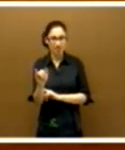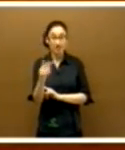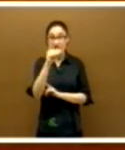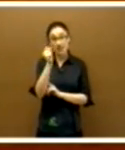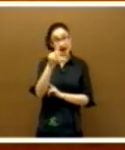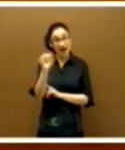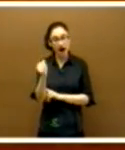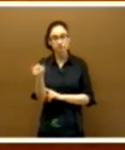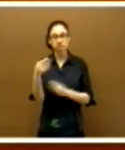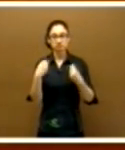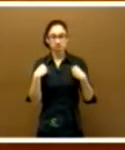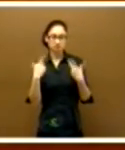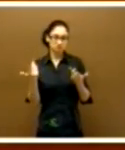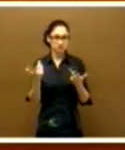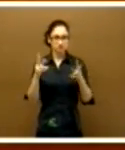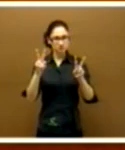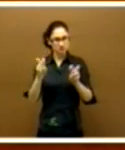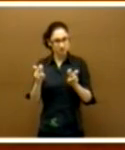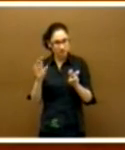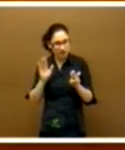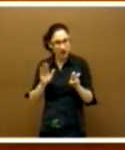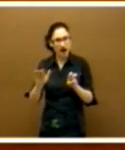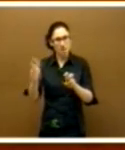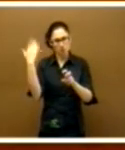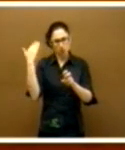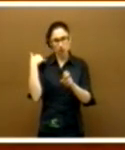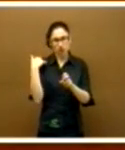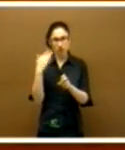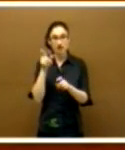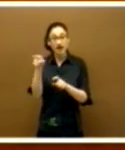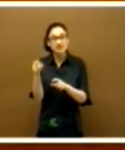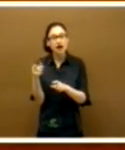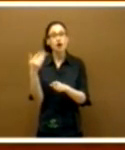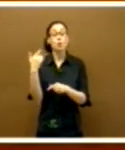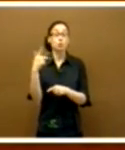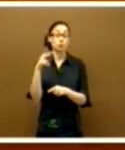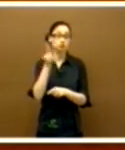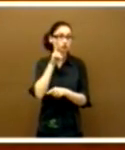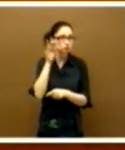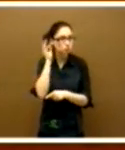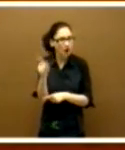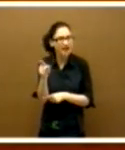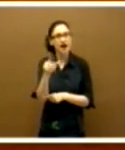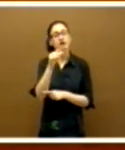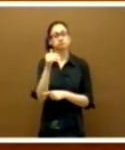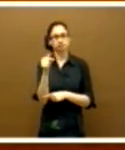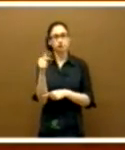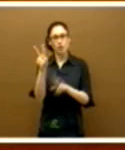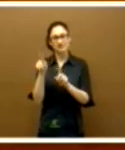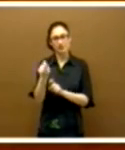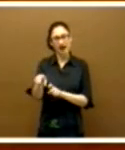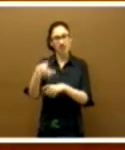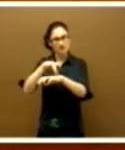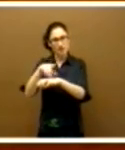que vive en mejorada del campo, cuidó de su suegra, inválida durante cinco años por meses, turnándose con las cuñadas.